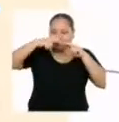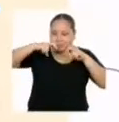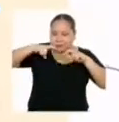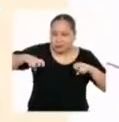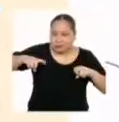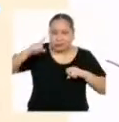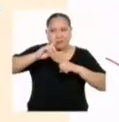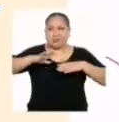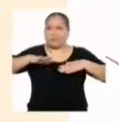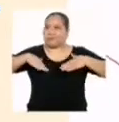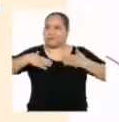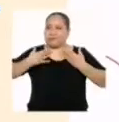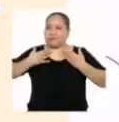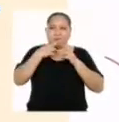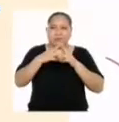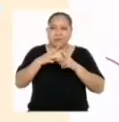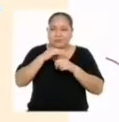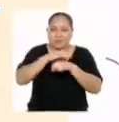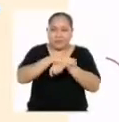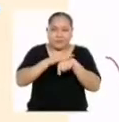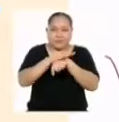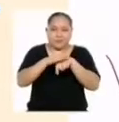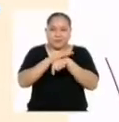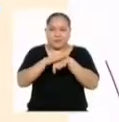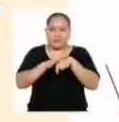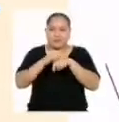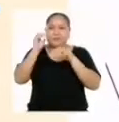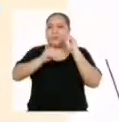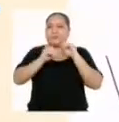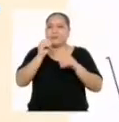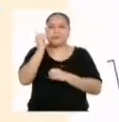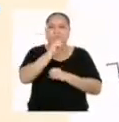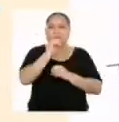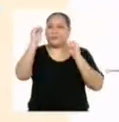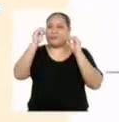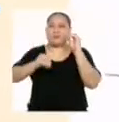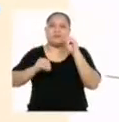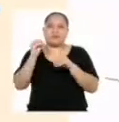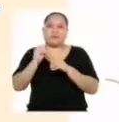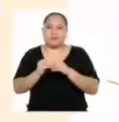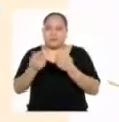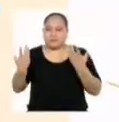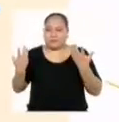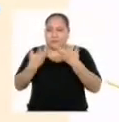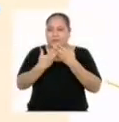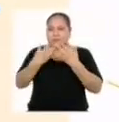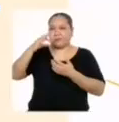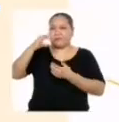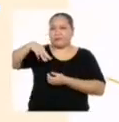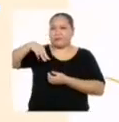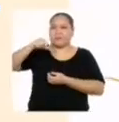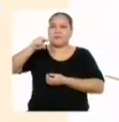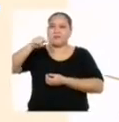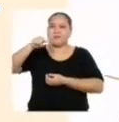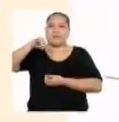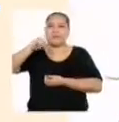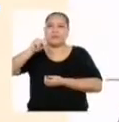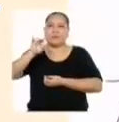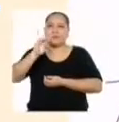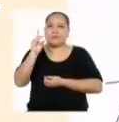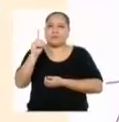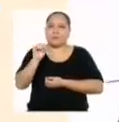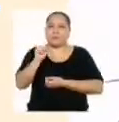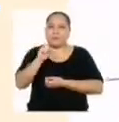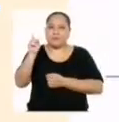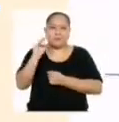del problema, No podríamos haber hecho un plan y ejecutarlo, Ni establecer las relaciones entre las magnitudes. Tampoco hubiéramos